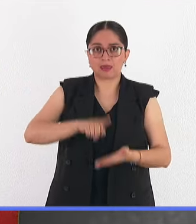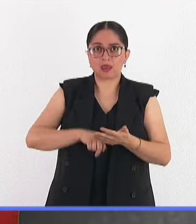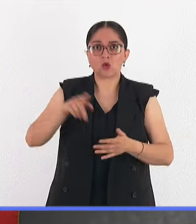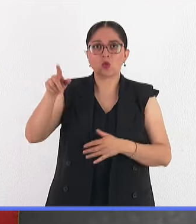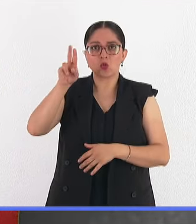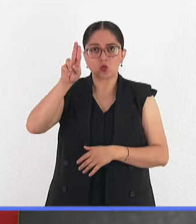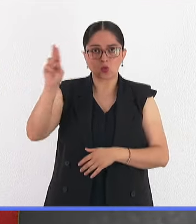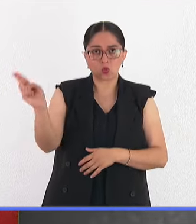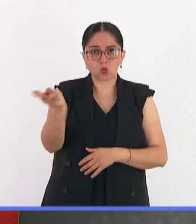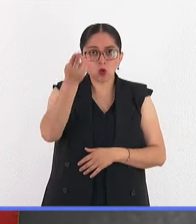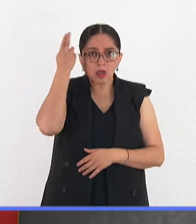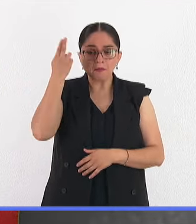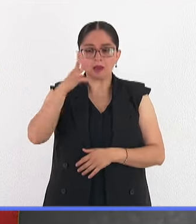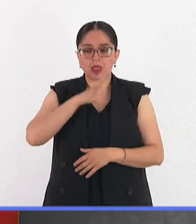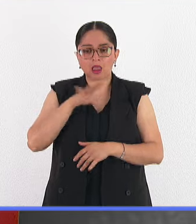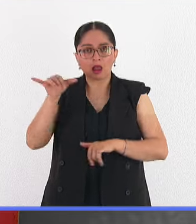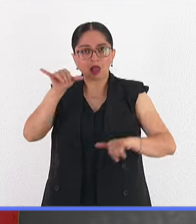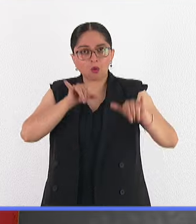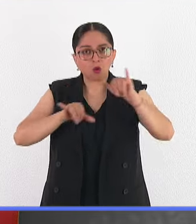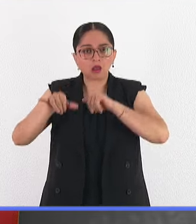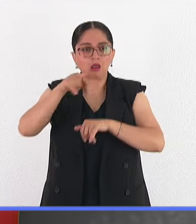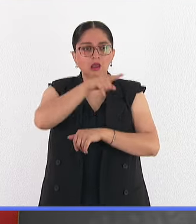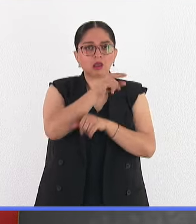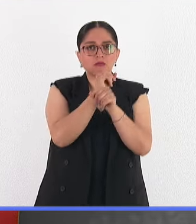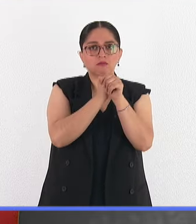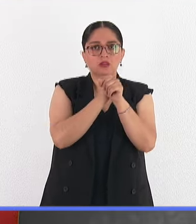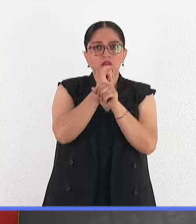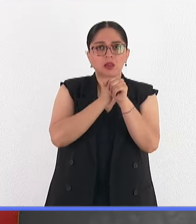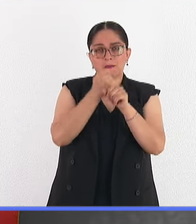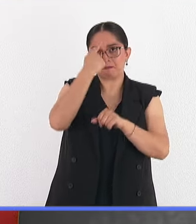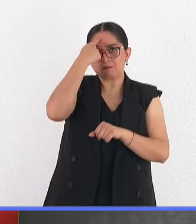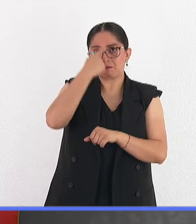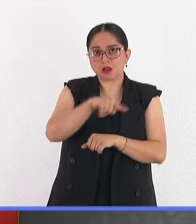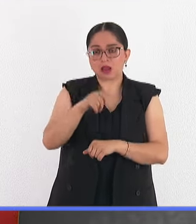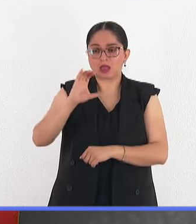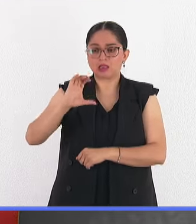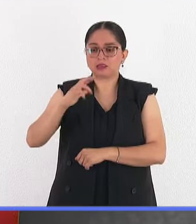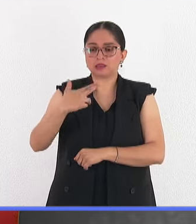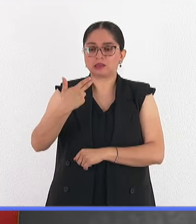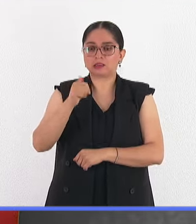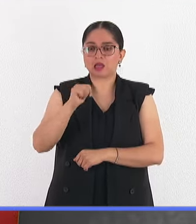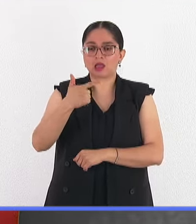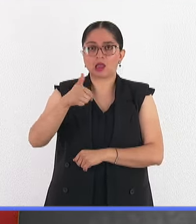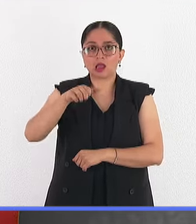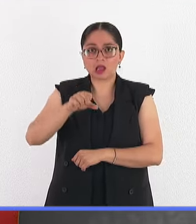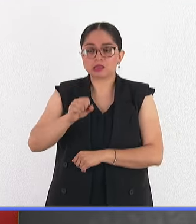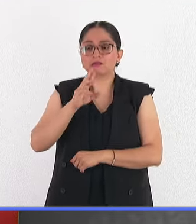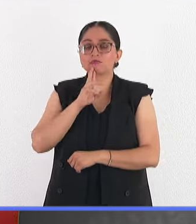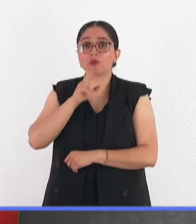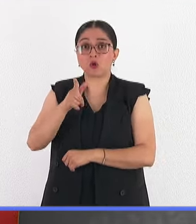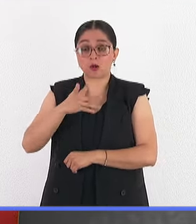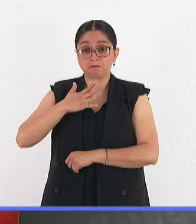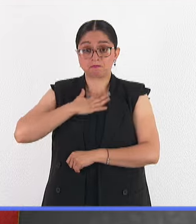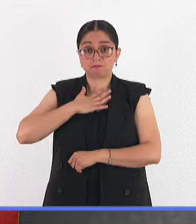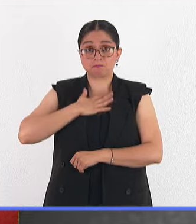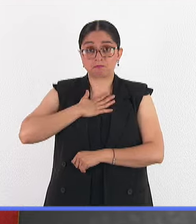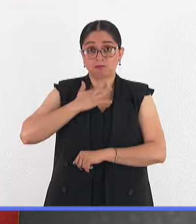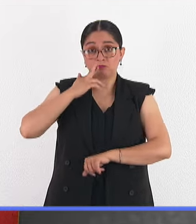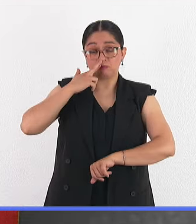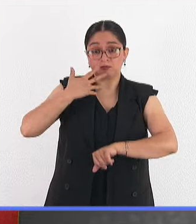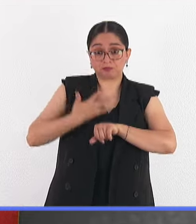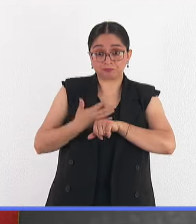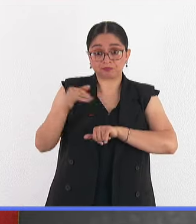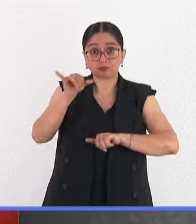laboratorios haciendo esfuerzos por mejorar el diagnóstico para enfermedad de Chagas. En nuestro laboratorio, en mi laboratorio, tenemos